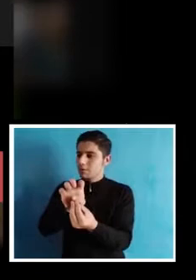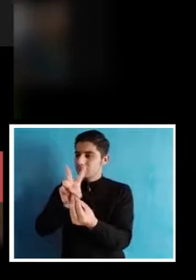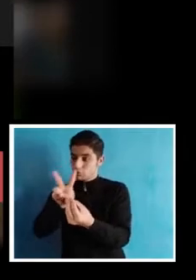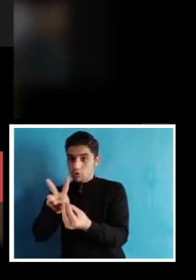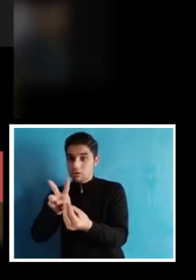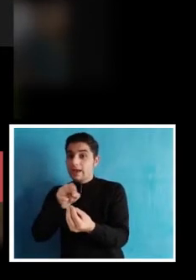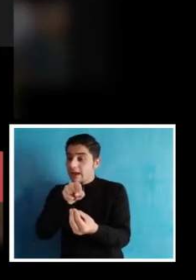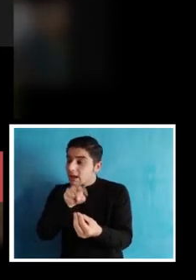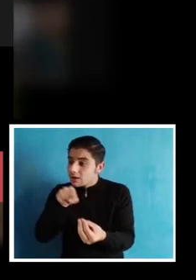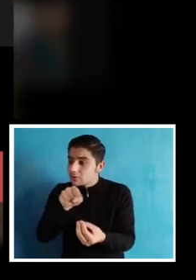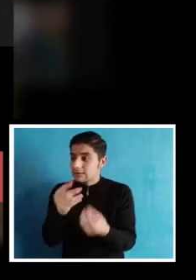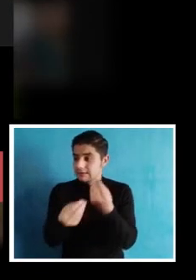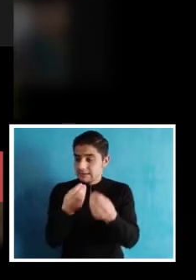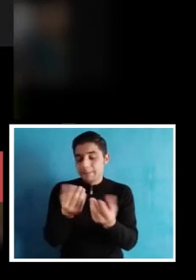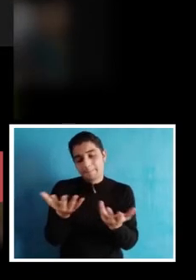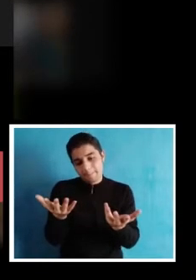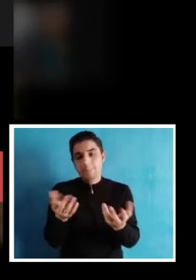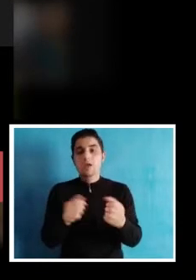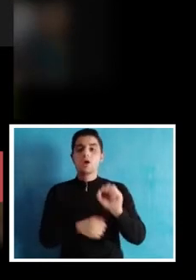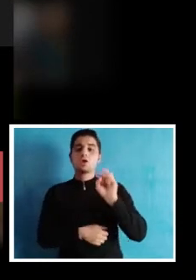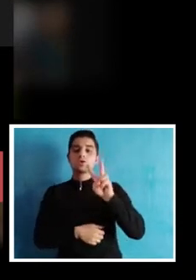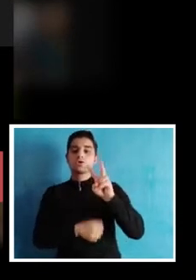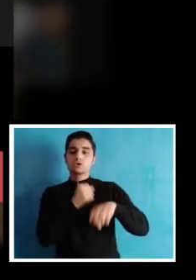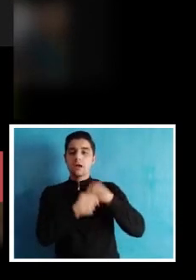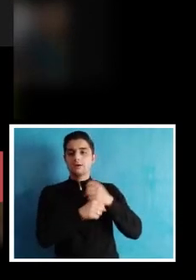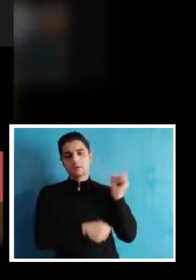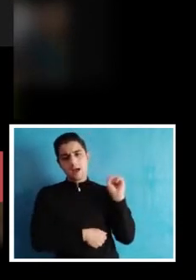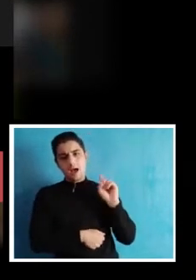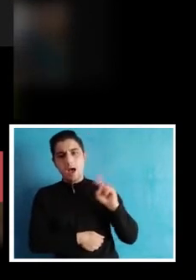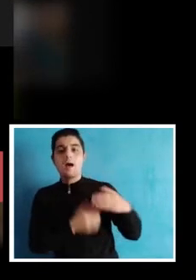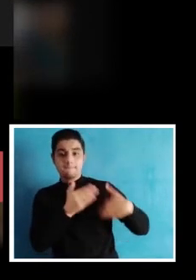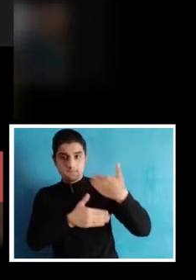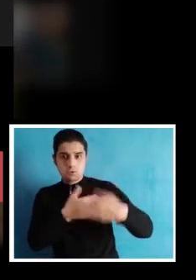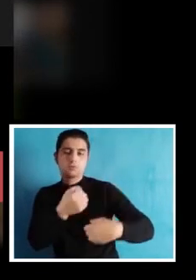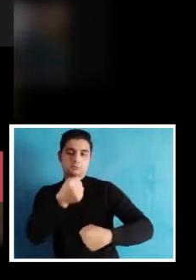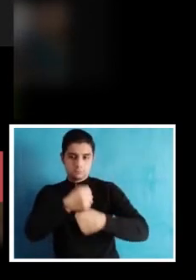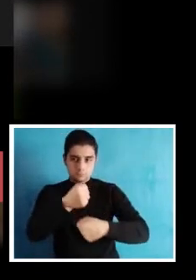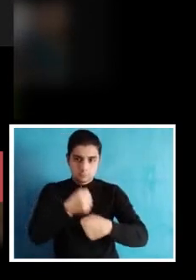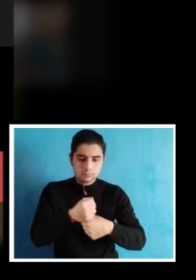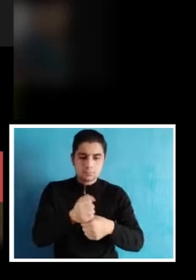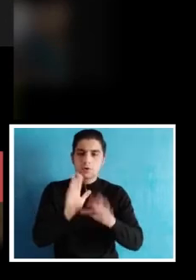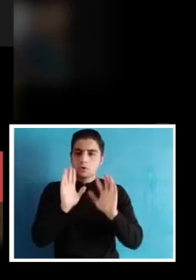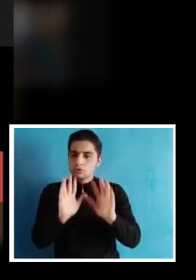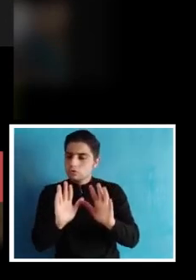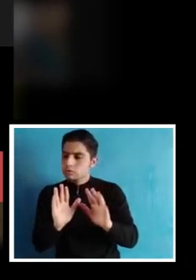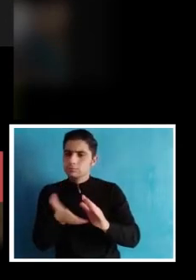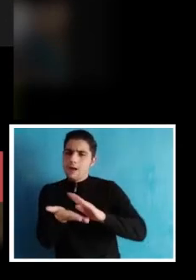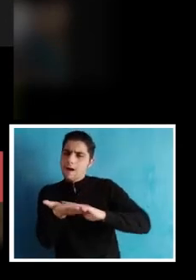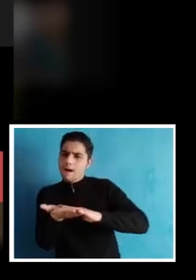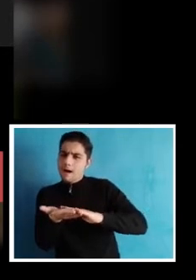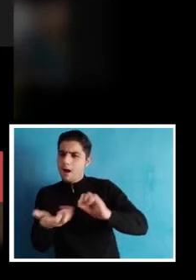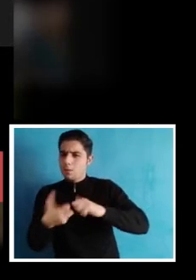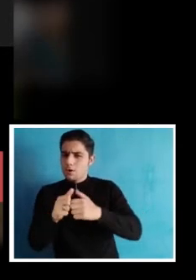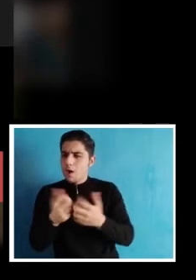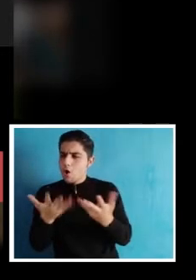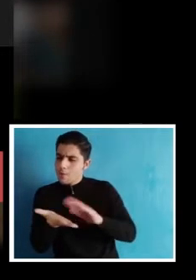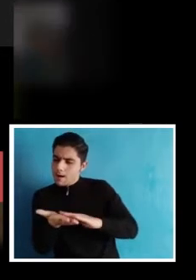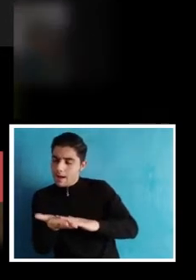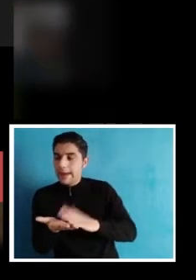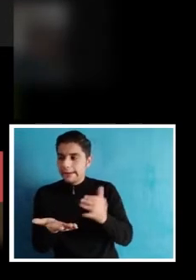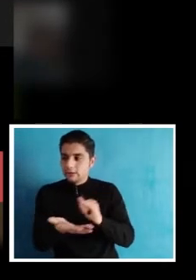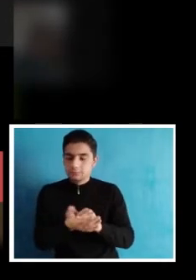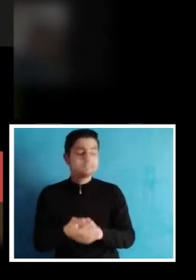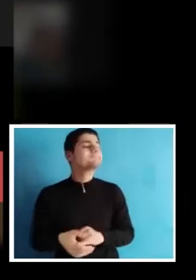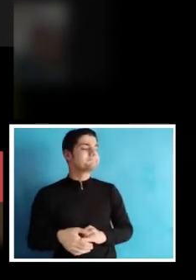902, donde durante ya dos años llevamos en el proceso con ellos, trabajando resolución de conflicto.